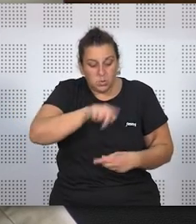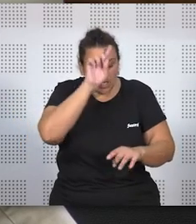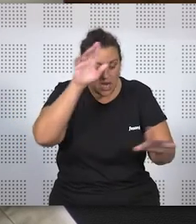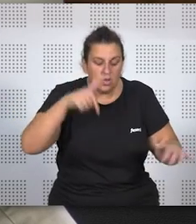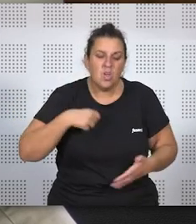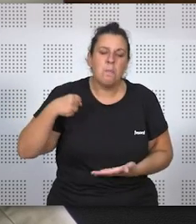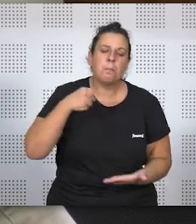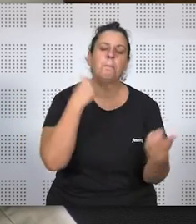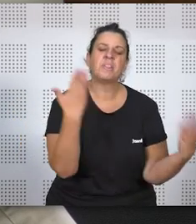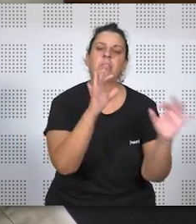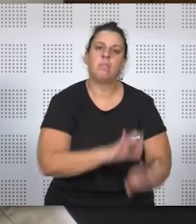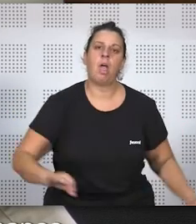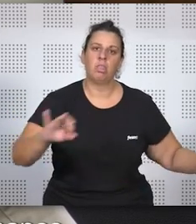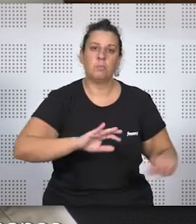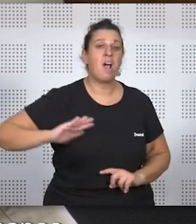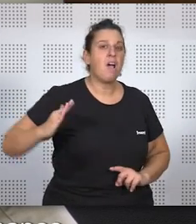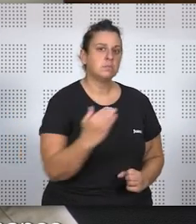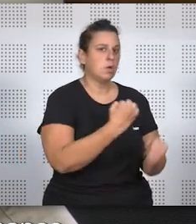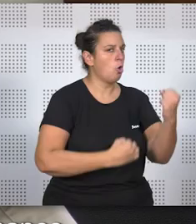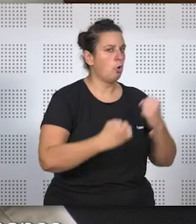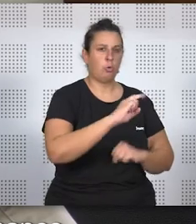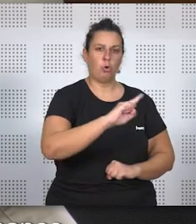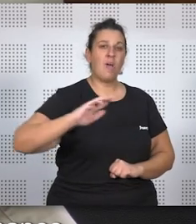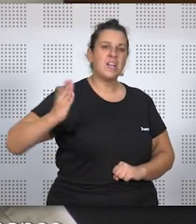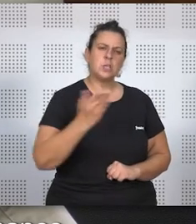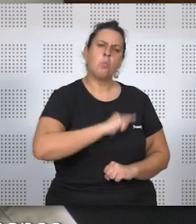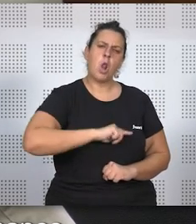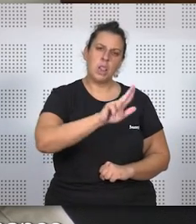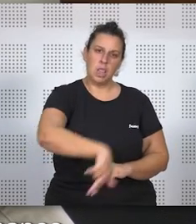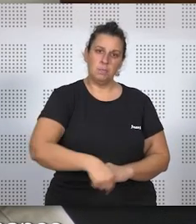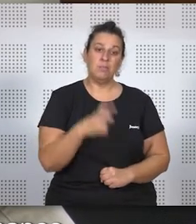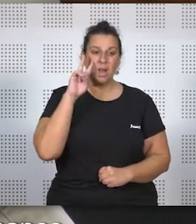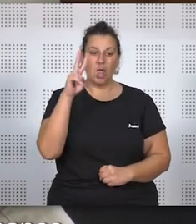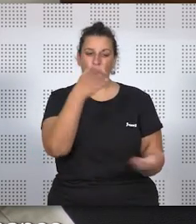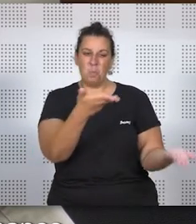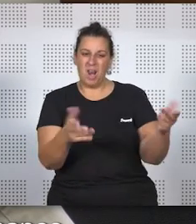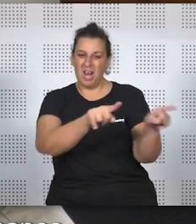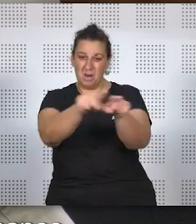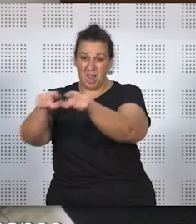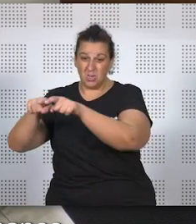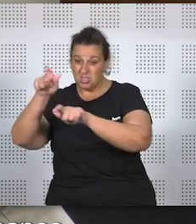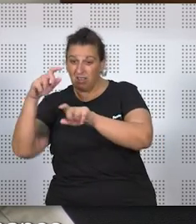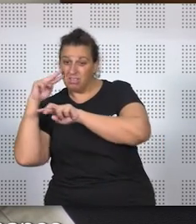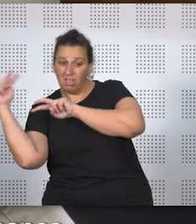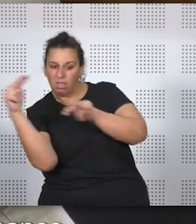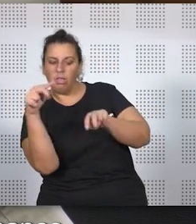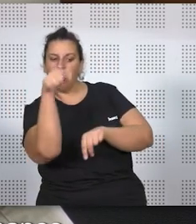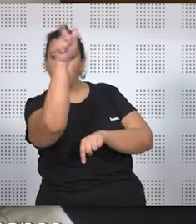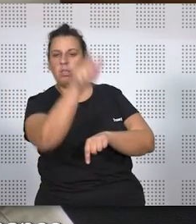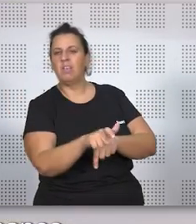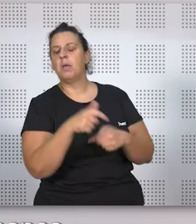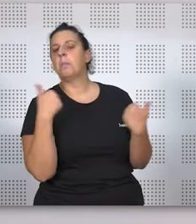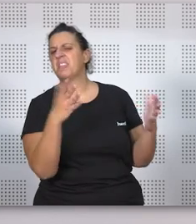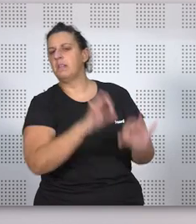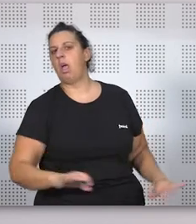que no te he querido dejar nada. Y ya no es solo un castigo económico, sino también un castigo moral, es decir, de cara a tus hermanos, que sepa todo el mundo que no te he querido